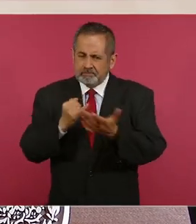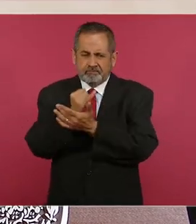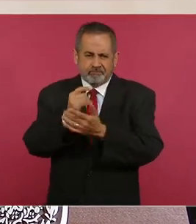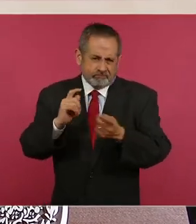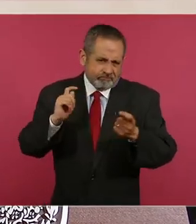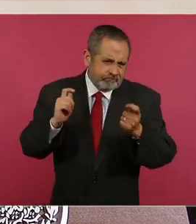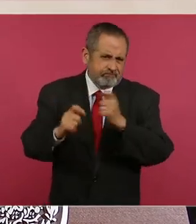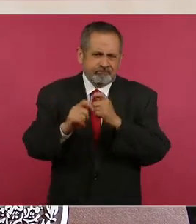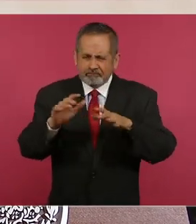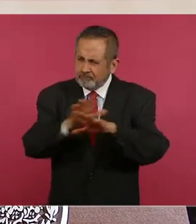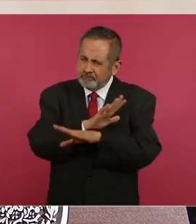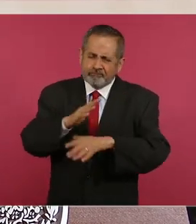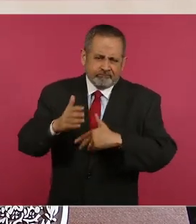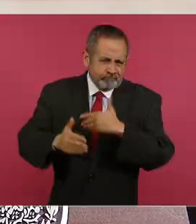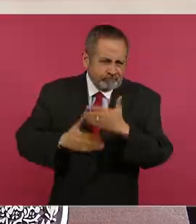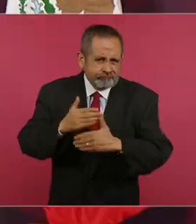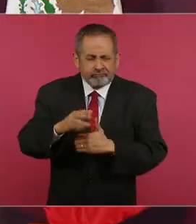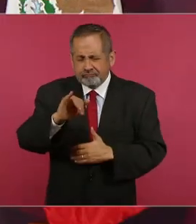del cambio.